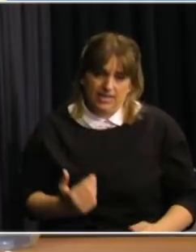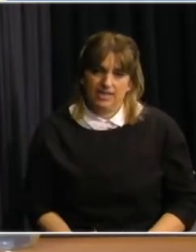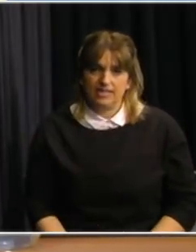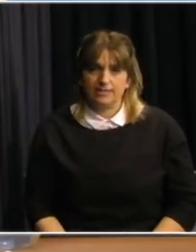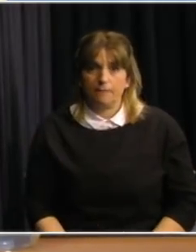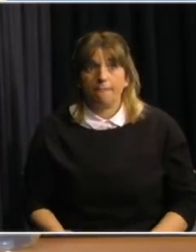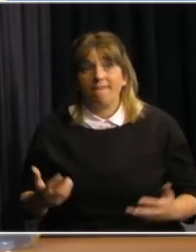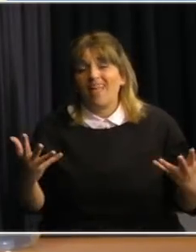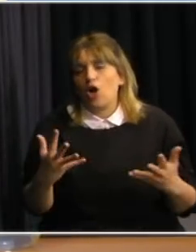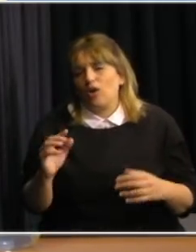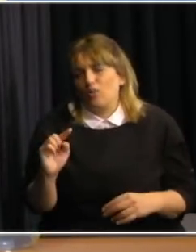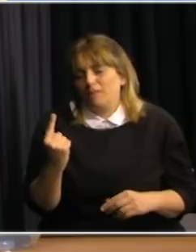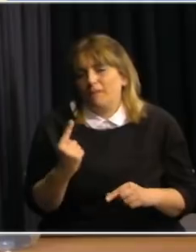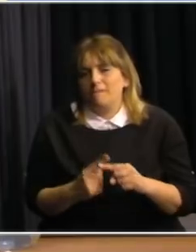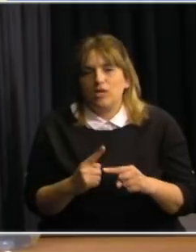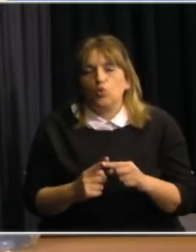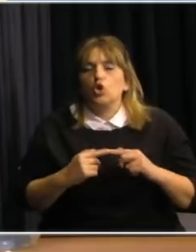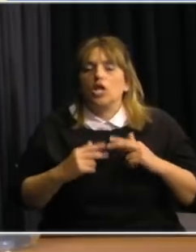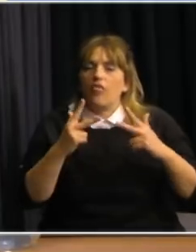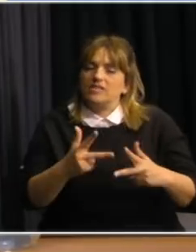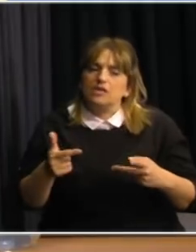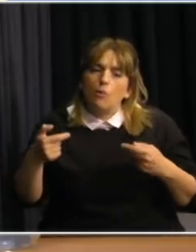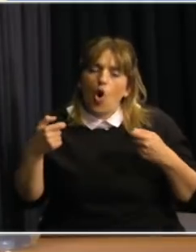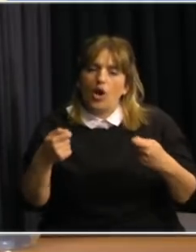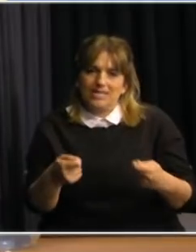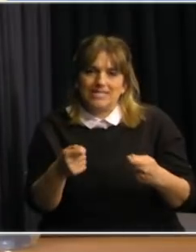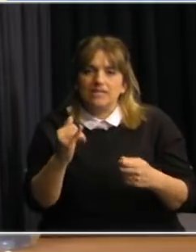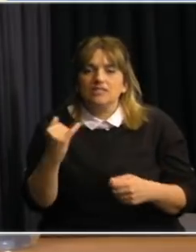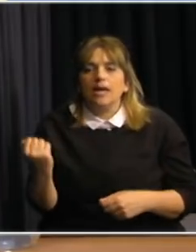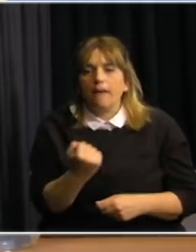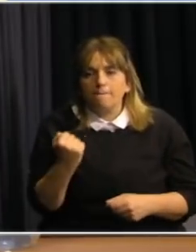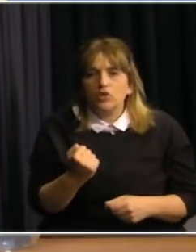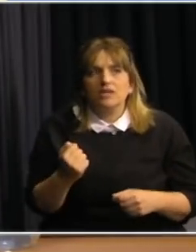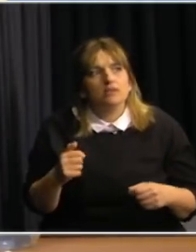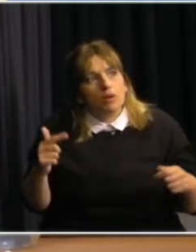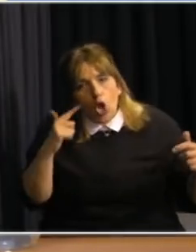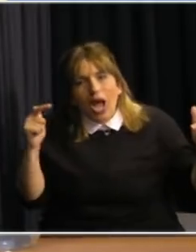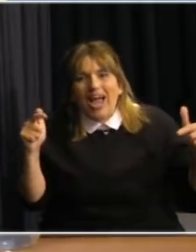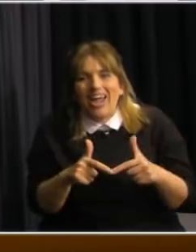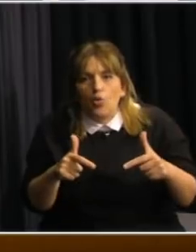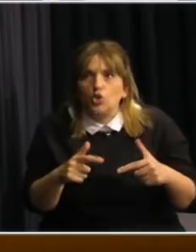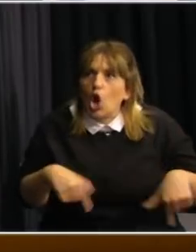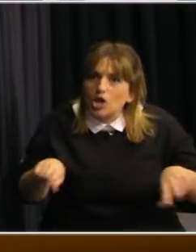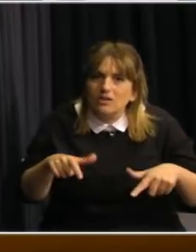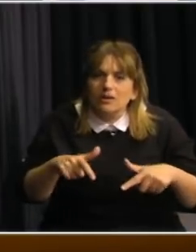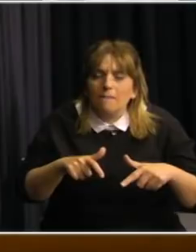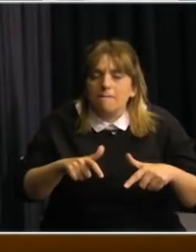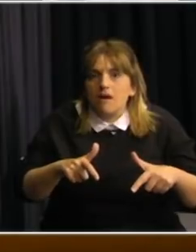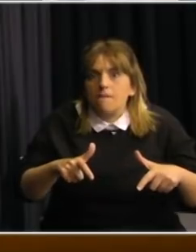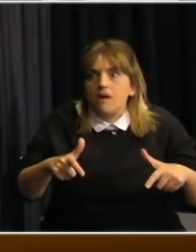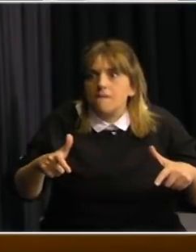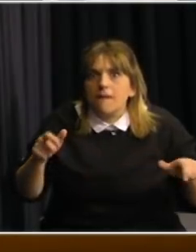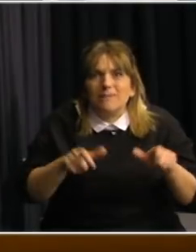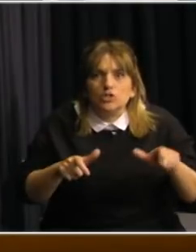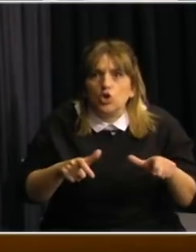Me voy a detener un momento e insistir en la importancia de evitar reuniones en las cuales dar a mucha gente, sobre todo en lugares